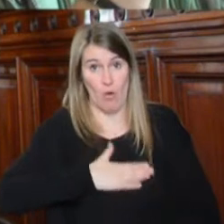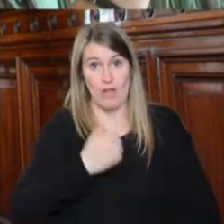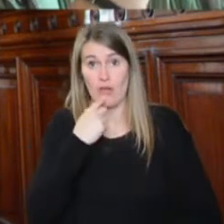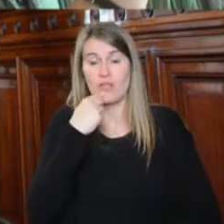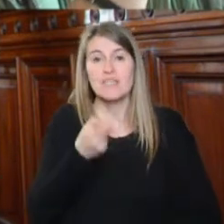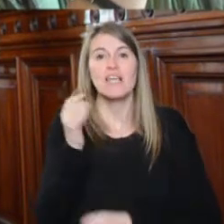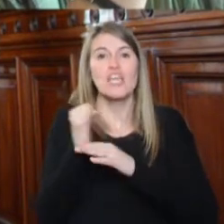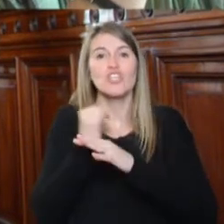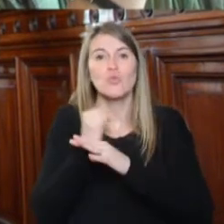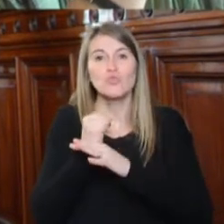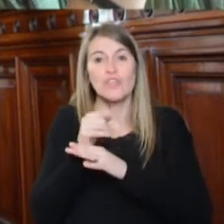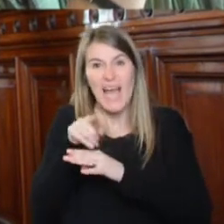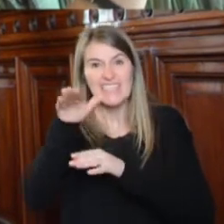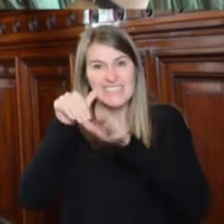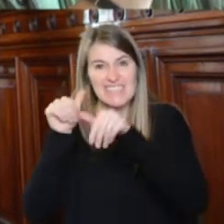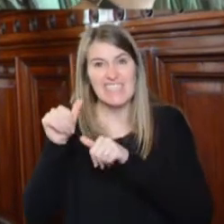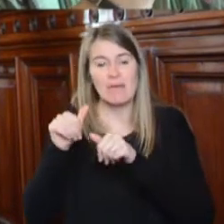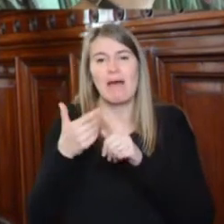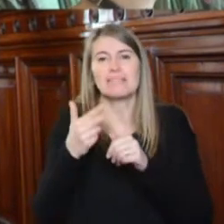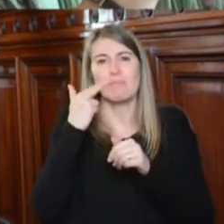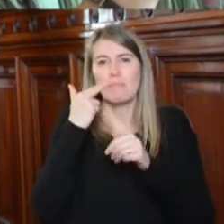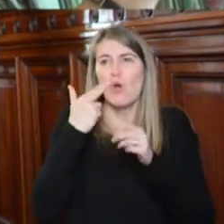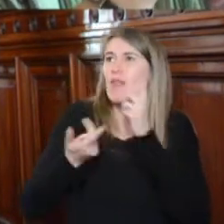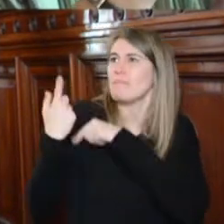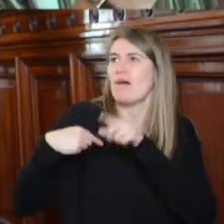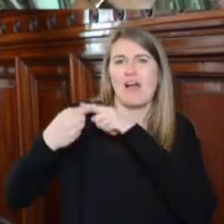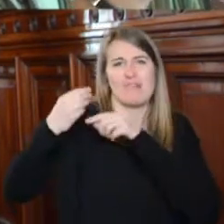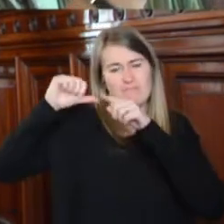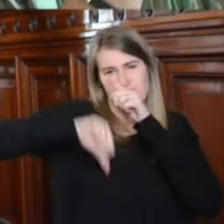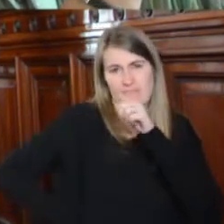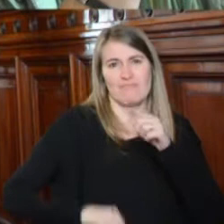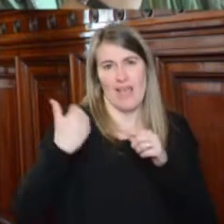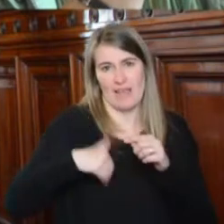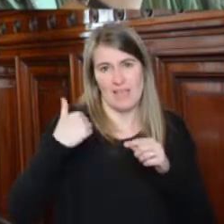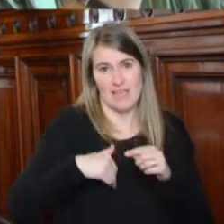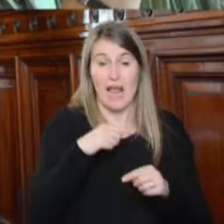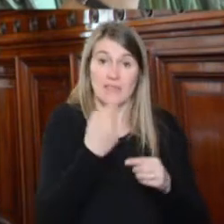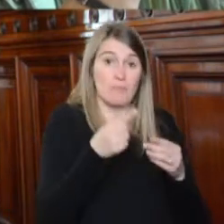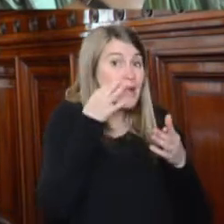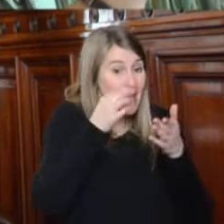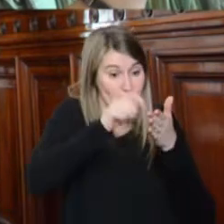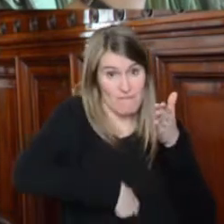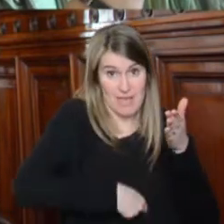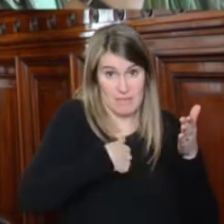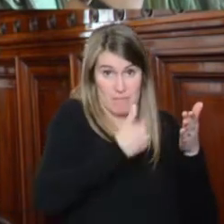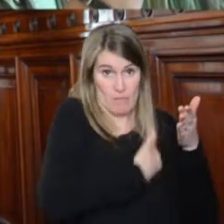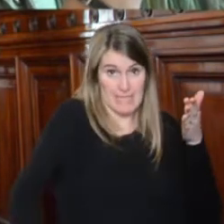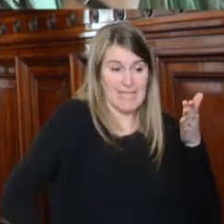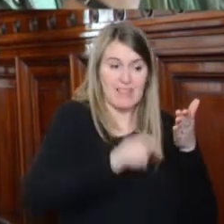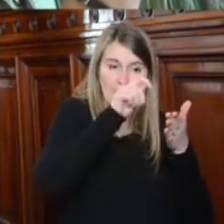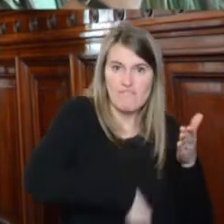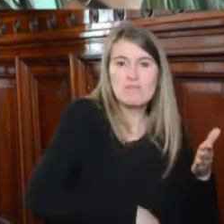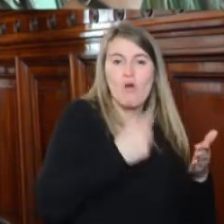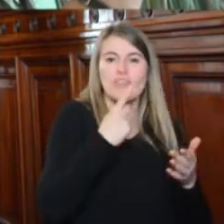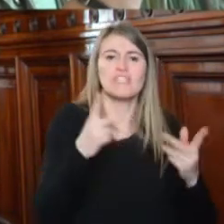sería una de las principales causas de involución en la Argentina, mientras en enero el jefe de gabinete había afirmado la necesidad de cortar de forma urgente con la